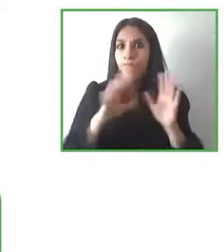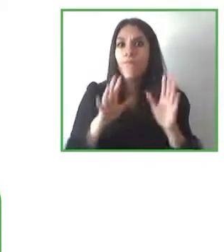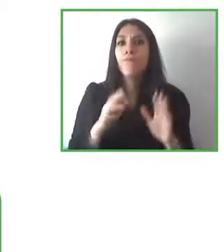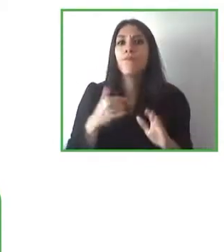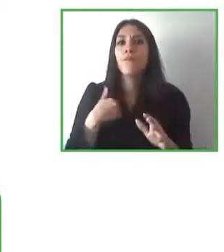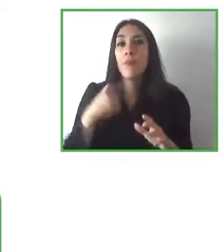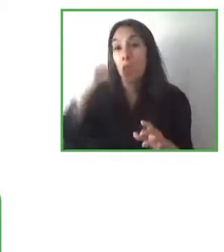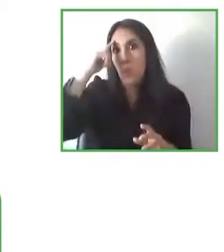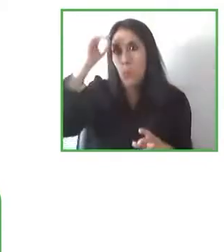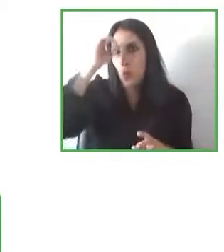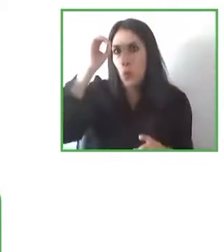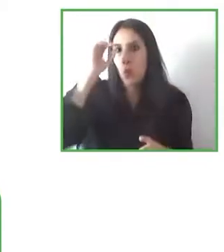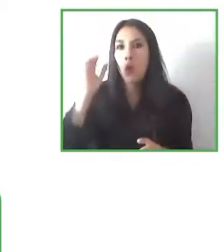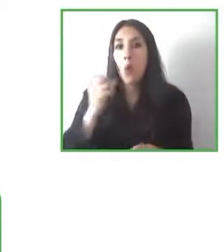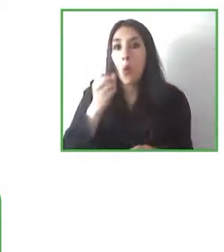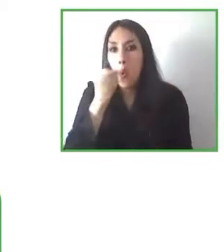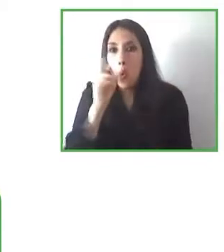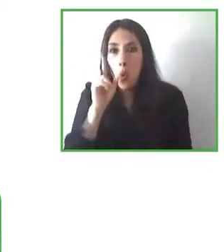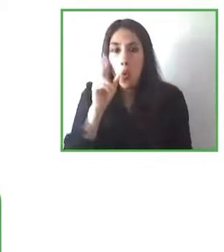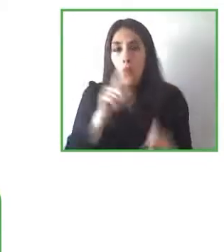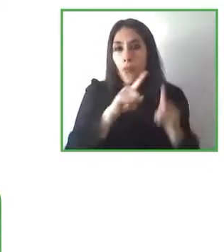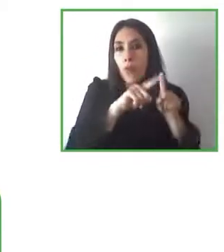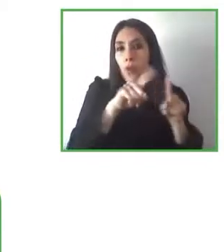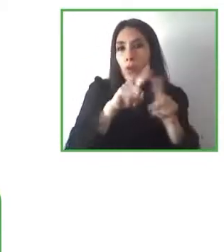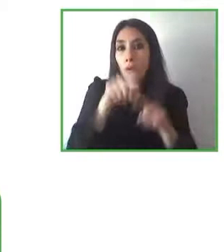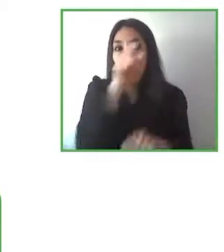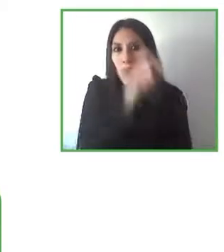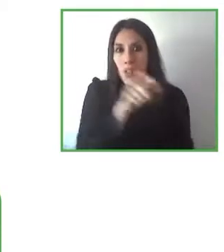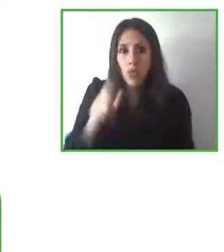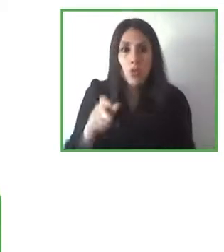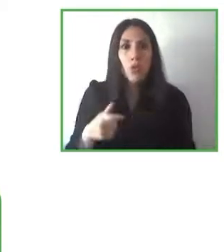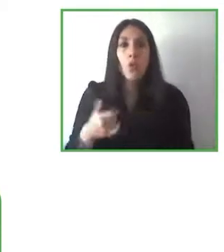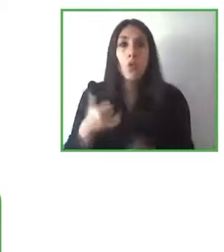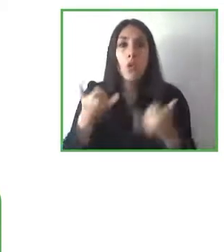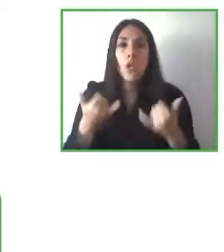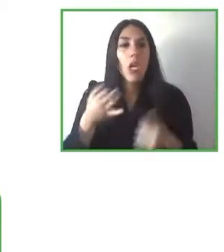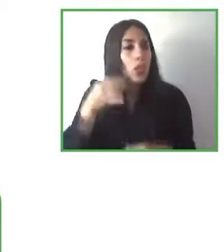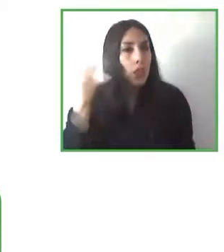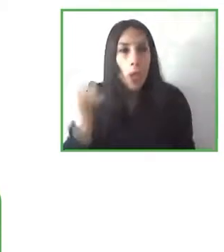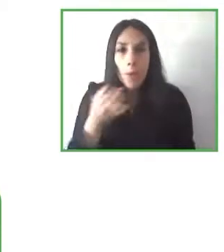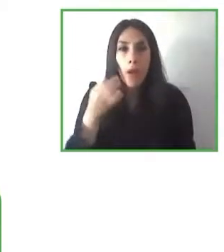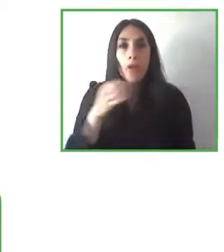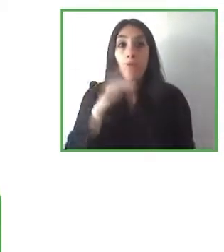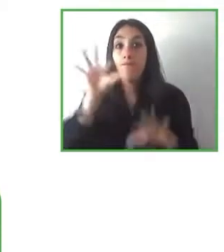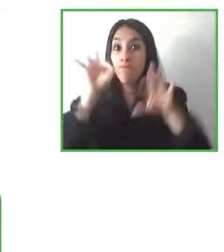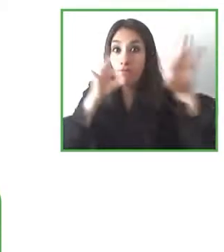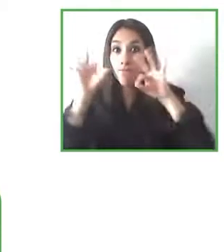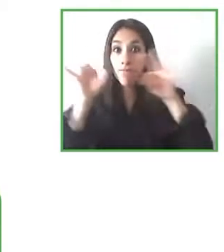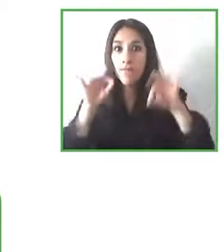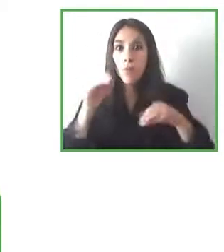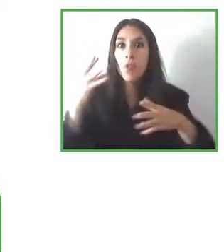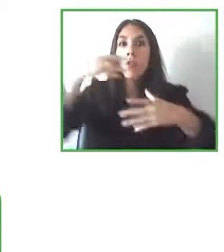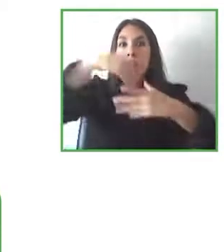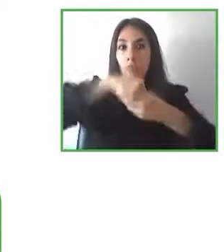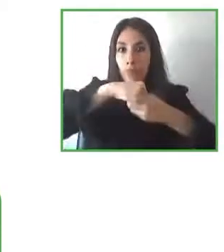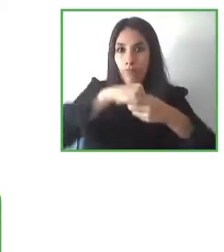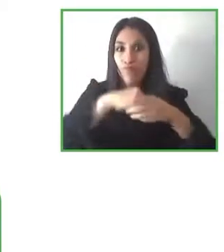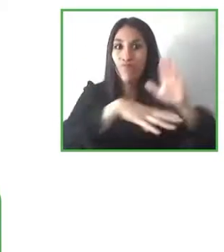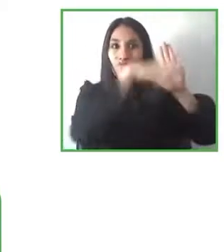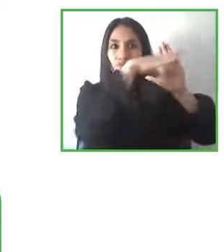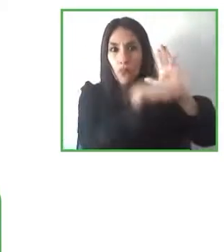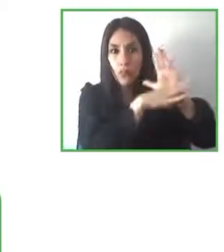nuestra aplicación entonces bueno pues haciendo un muy breve resumen hemos visto pues una aplicación